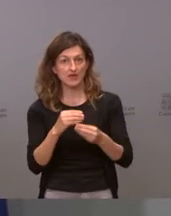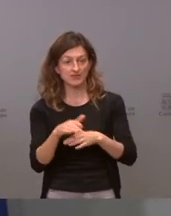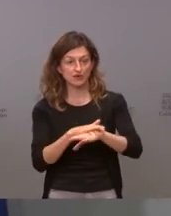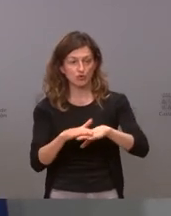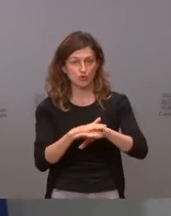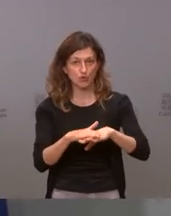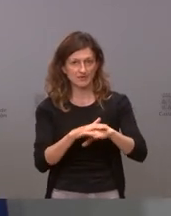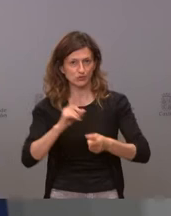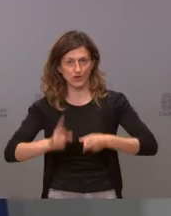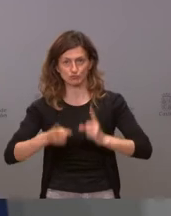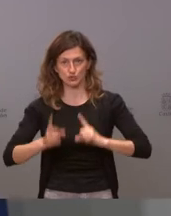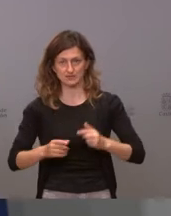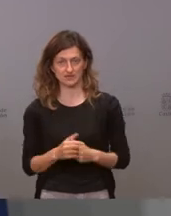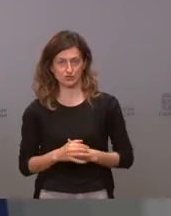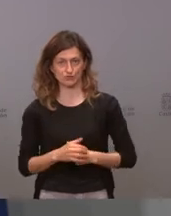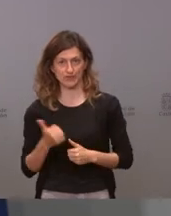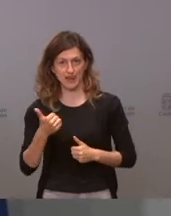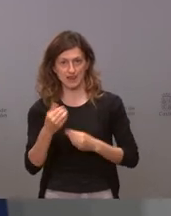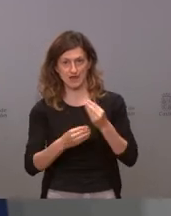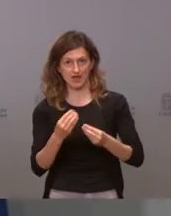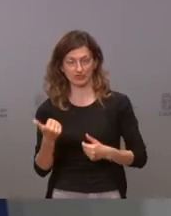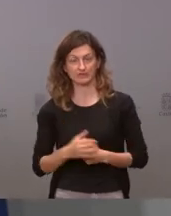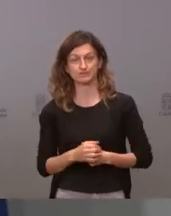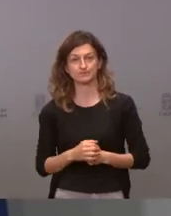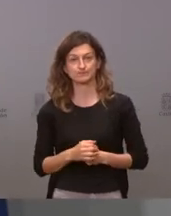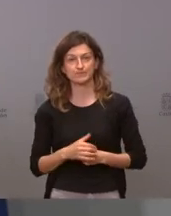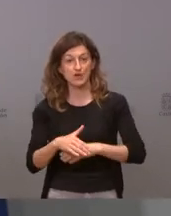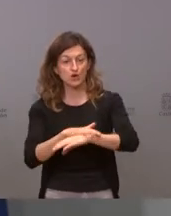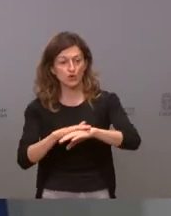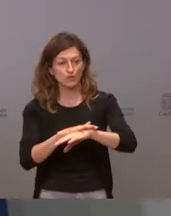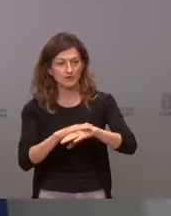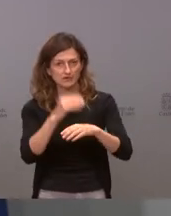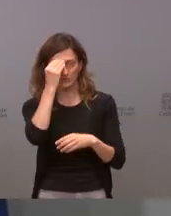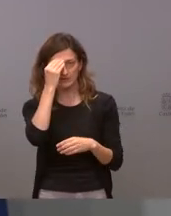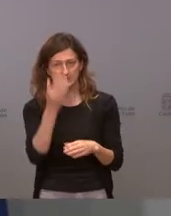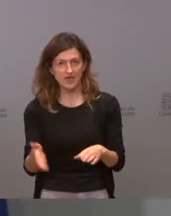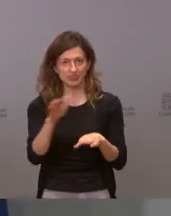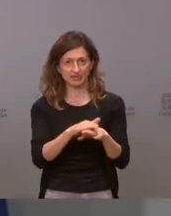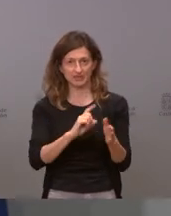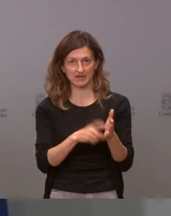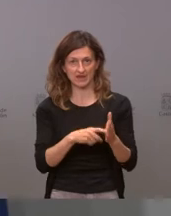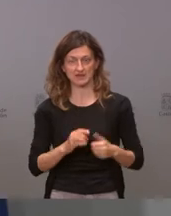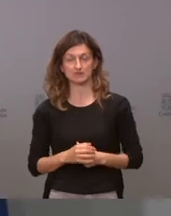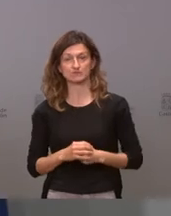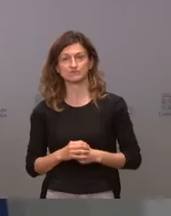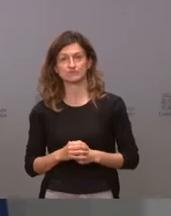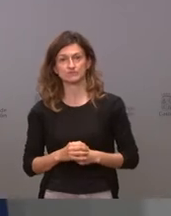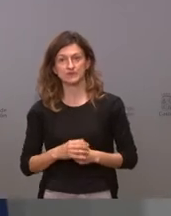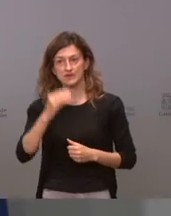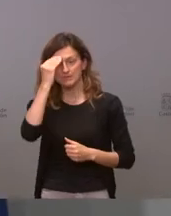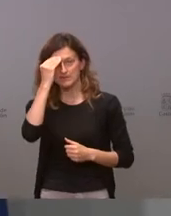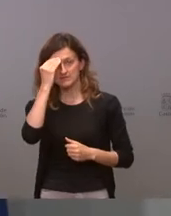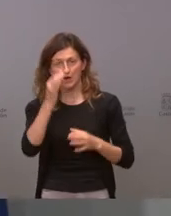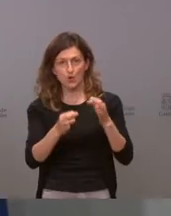gobierno autoritario un gobierno que cree que está por encima de la ley que cree que está por encima de los